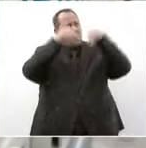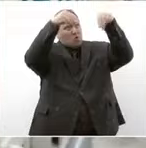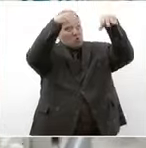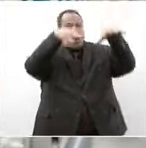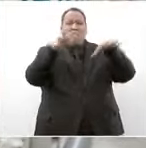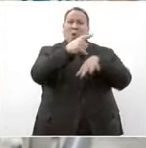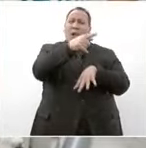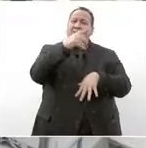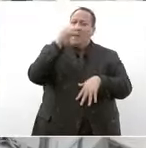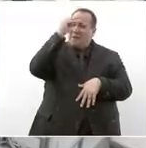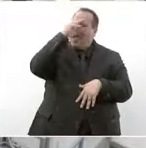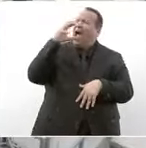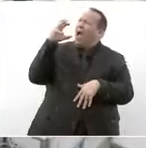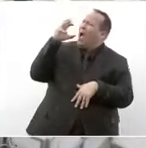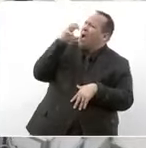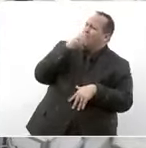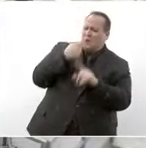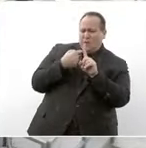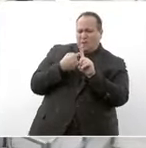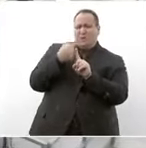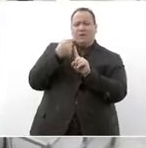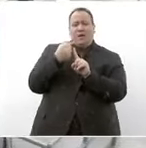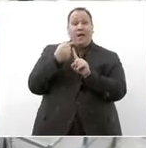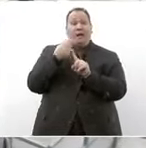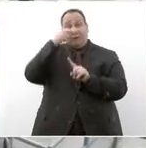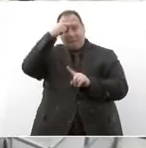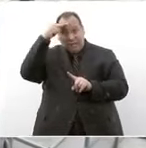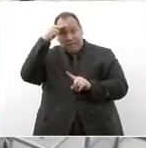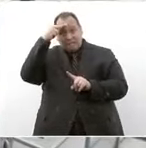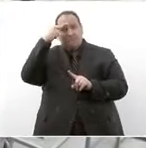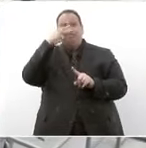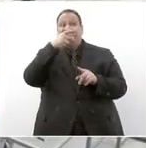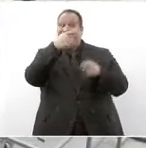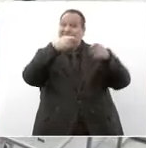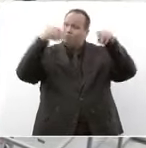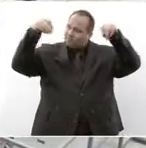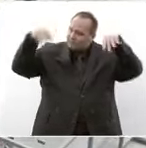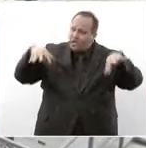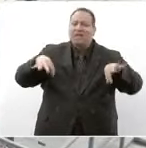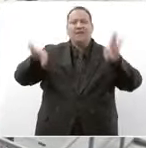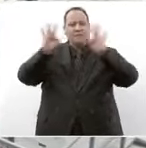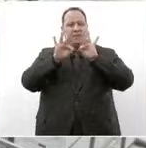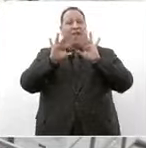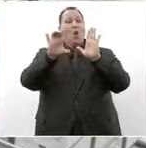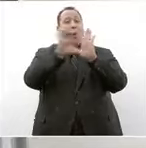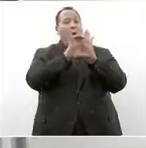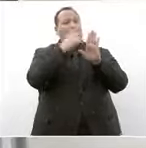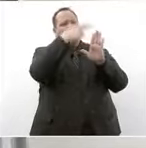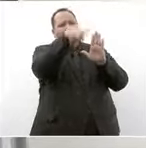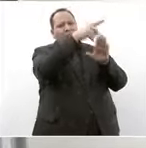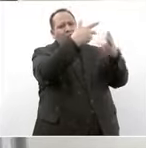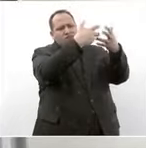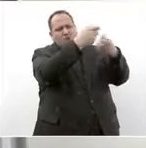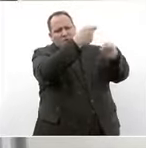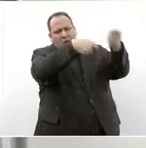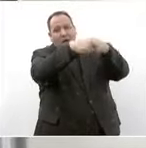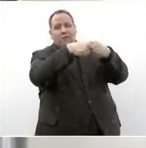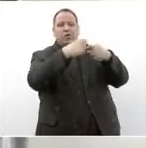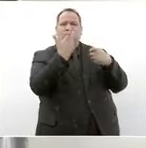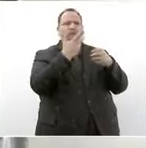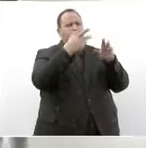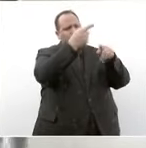importancia debido a las altas temperaturas que se alcanzan durante el verano también se rehabilitó el cuarto de máquinas con la